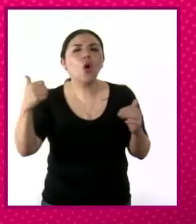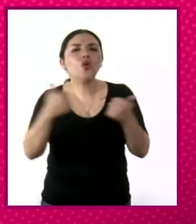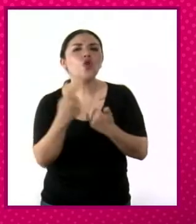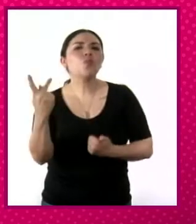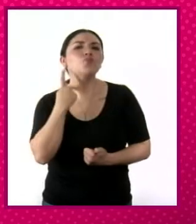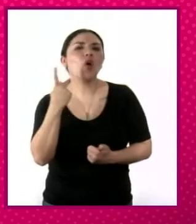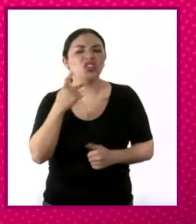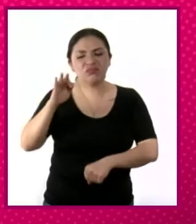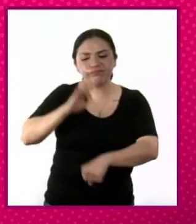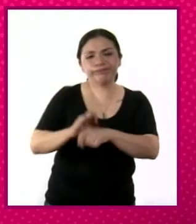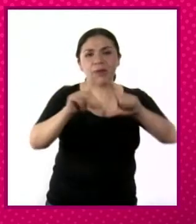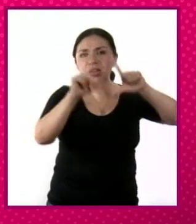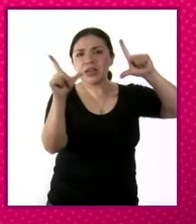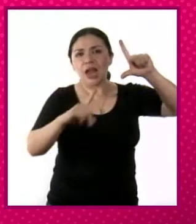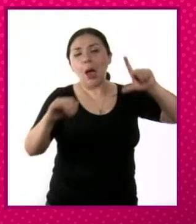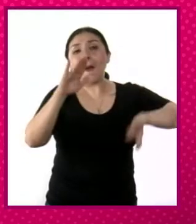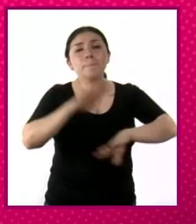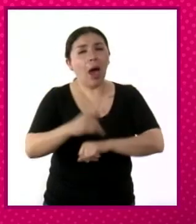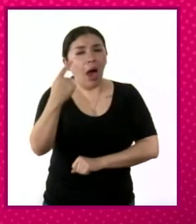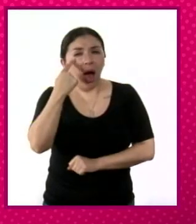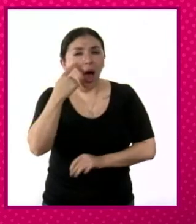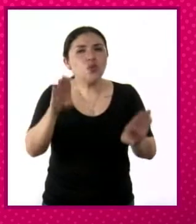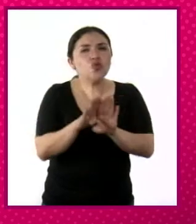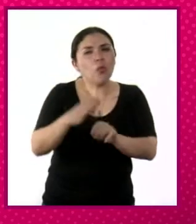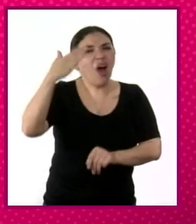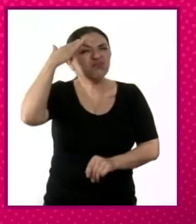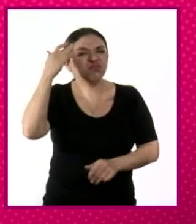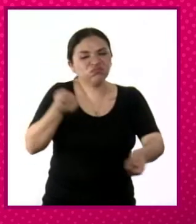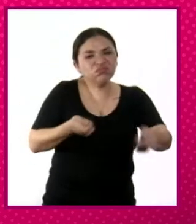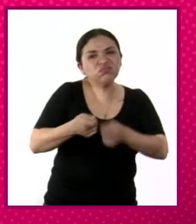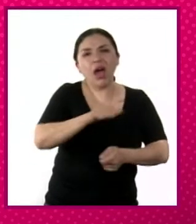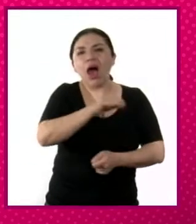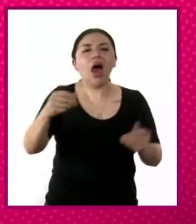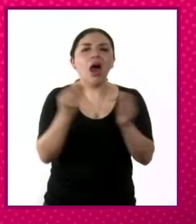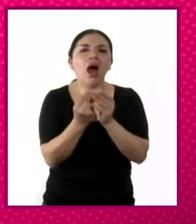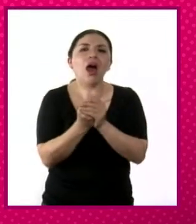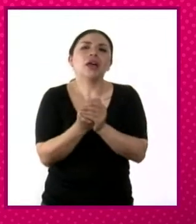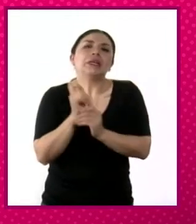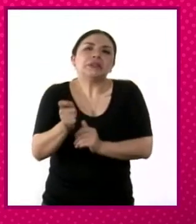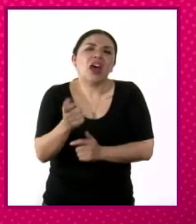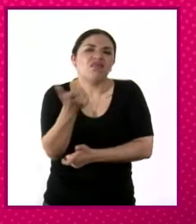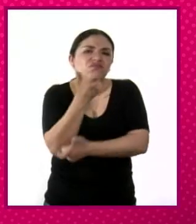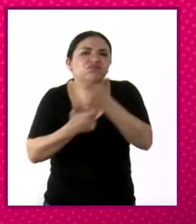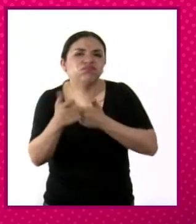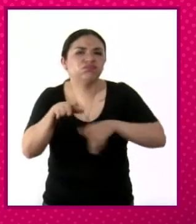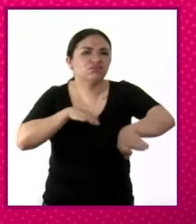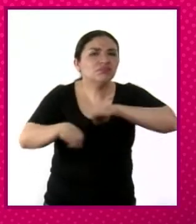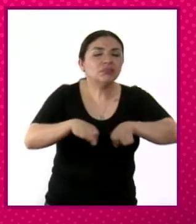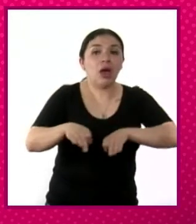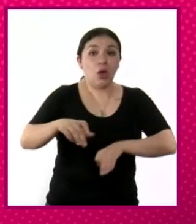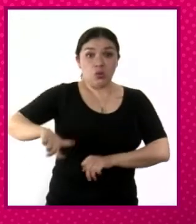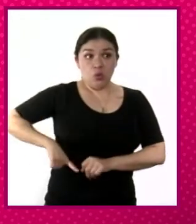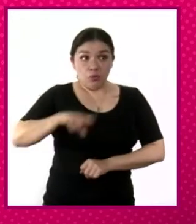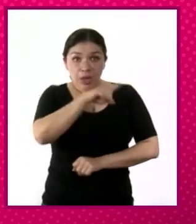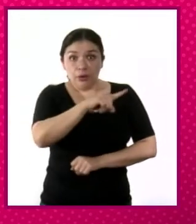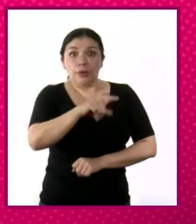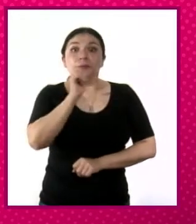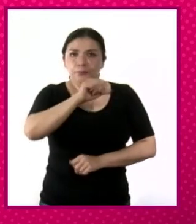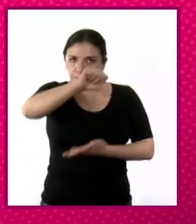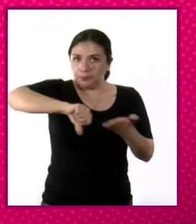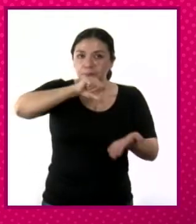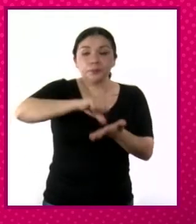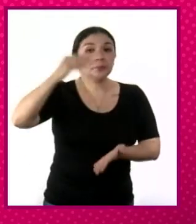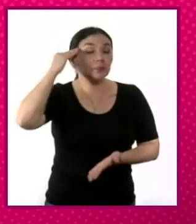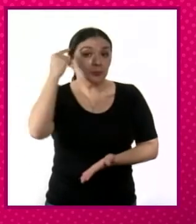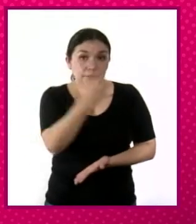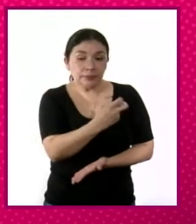nacionalista, que se ocupó de dirigir todo lo que tiene que ver con la actividad económica. O el Estado es central y, en